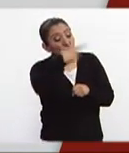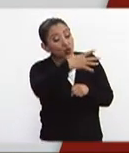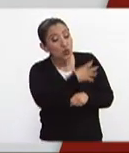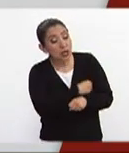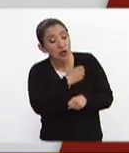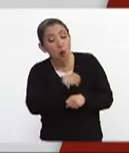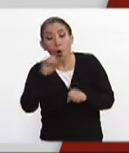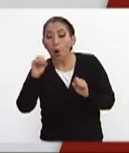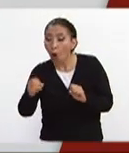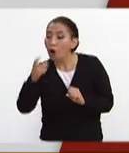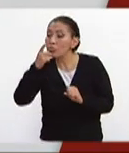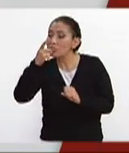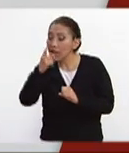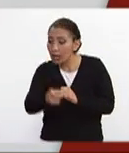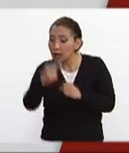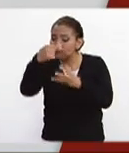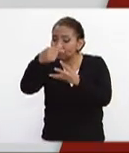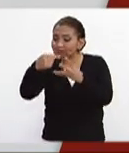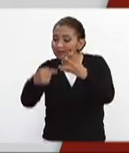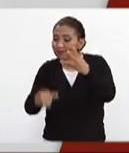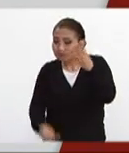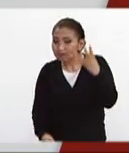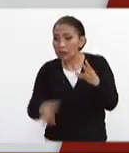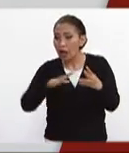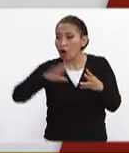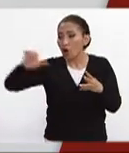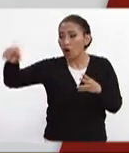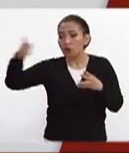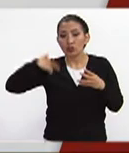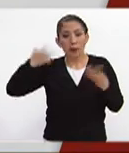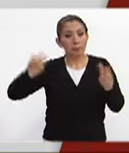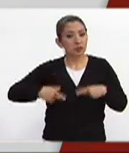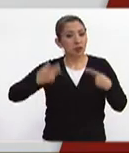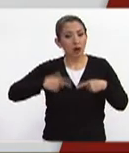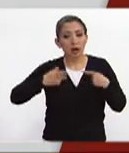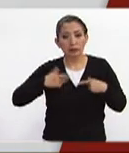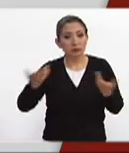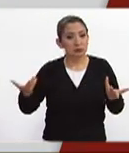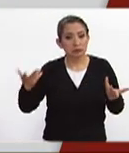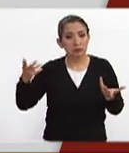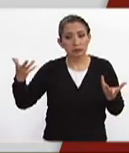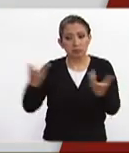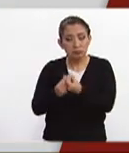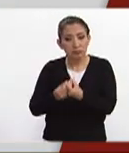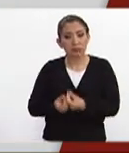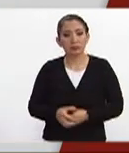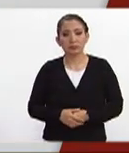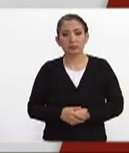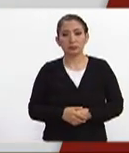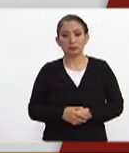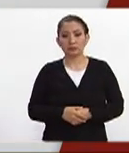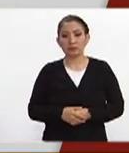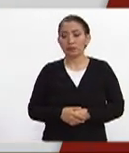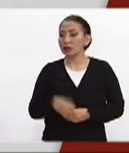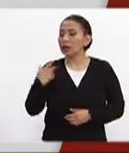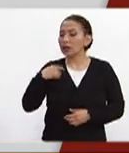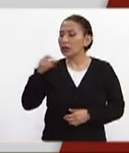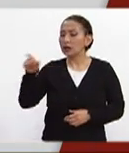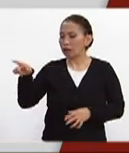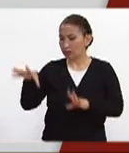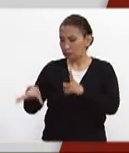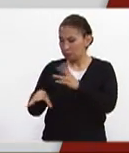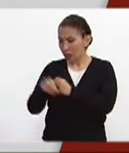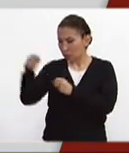su hijo o si le mencionaron si existía algún otro sobreviviente con él además de darle